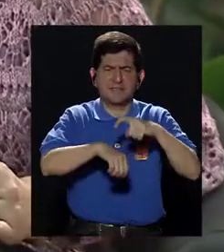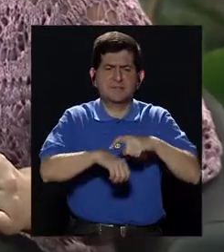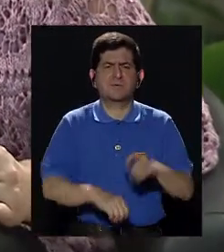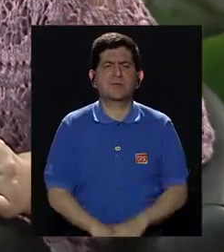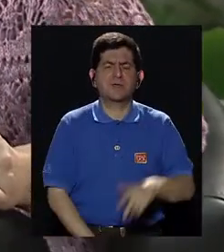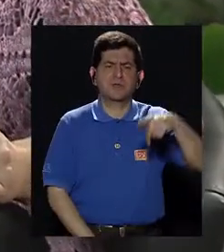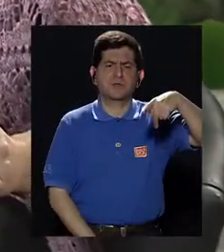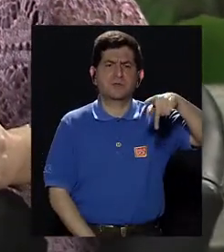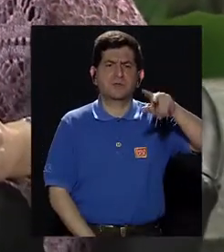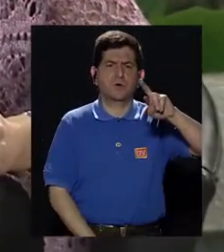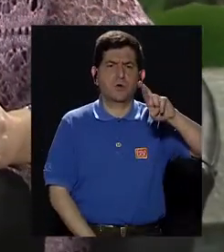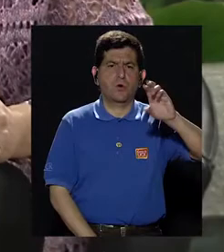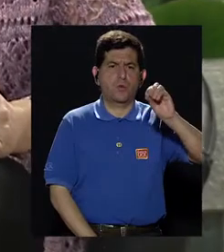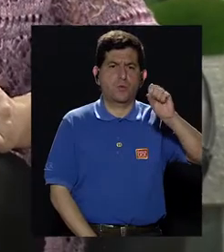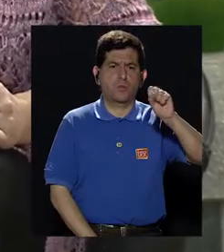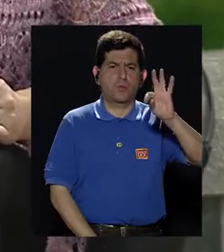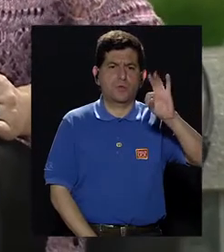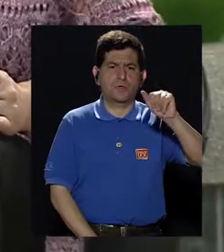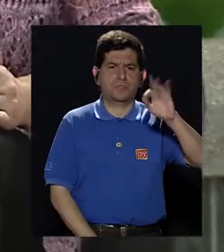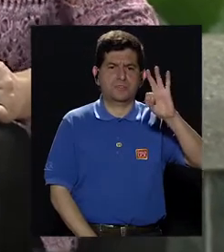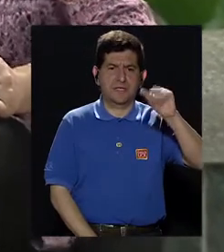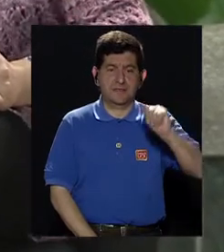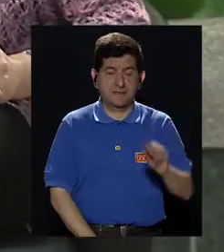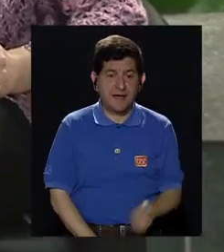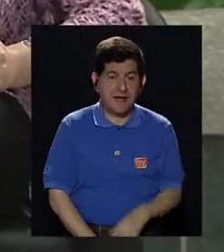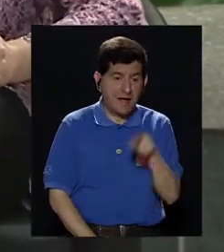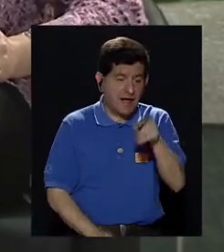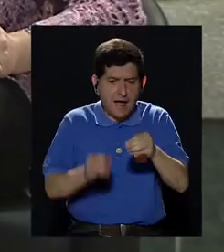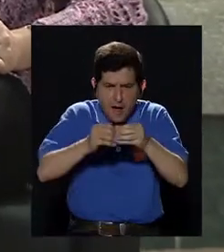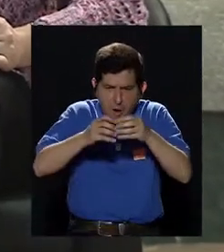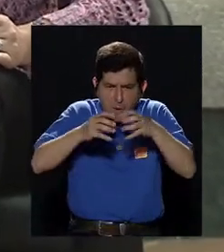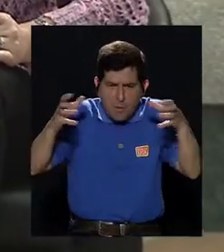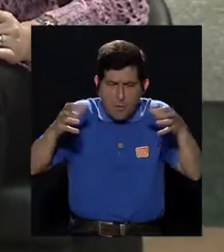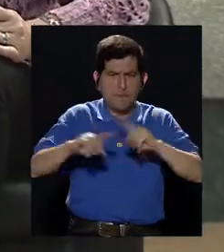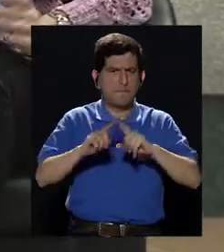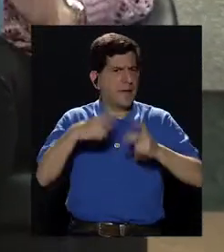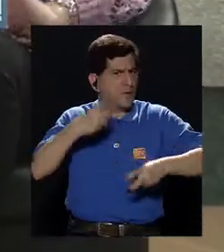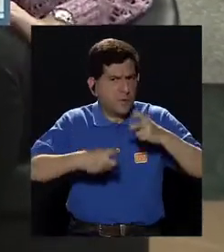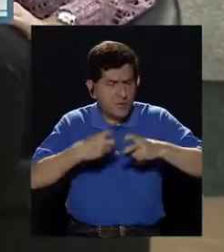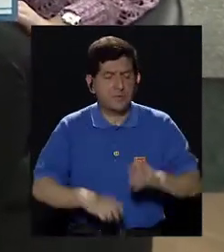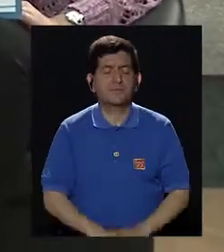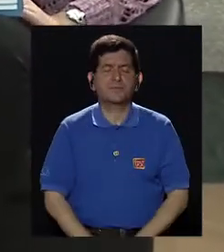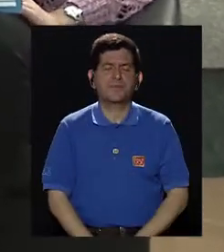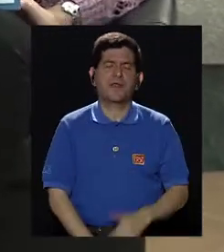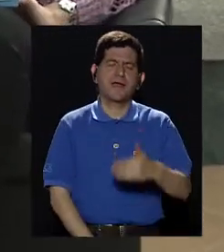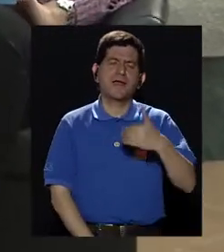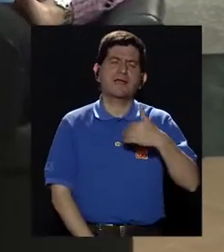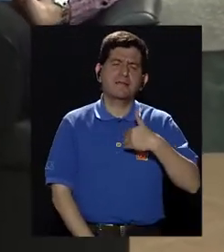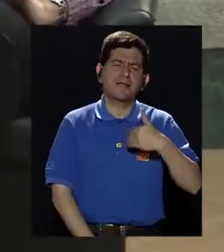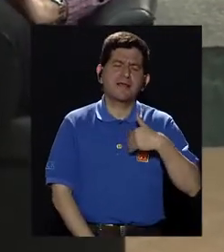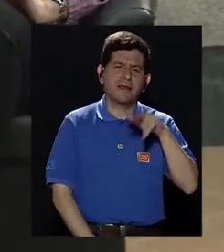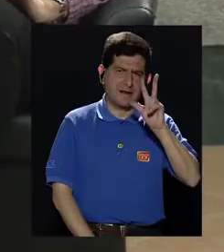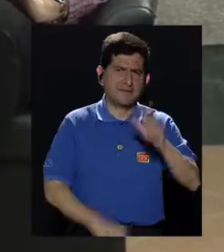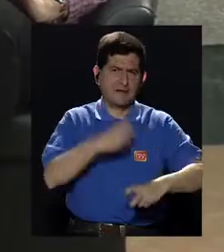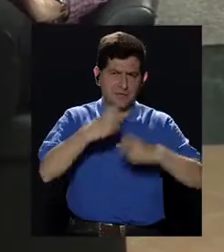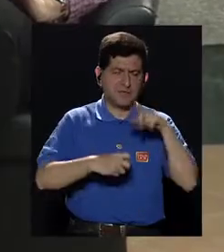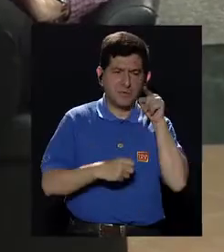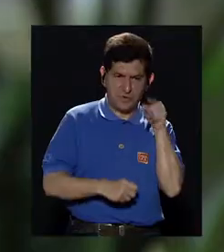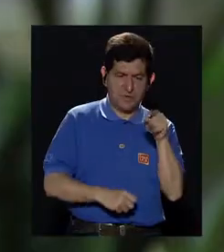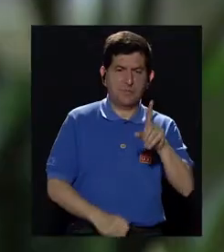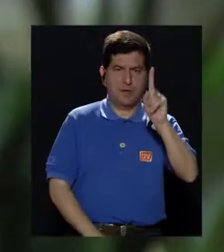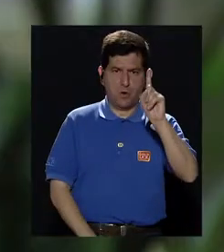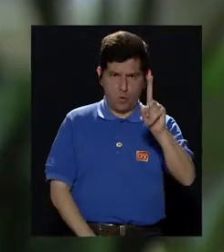Se engrandece la próstata, es así. Y usted menciona benigno, me gustaría hablar de esto. Correcto. Bueno, la próstata tiene tres grandes padecimientos.